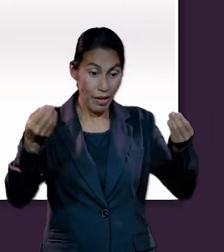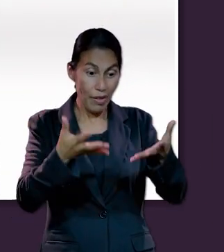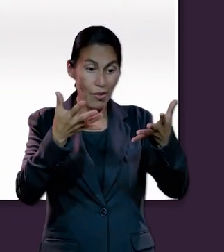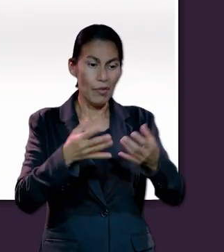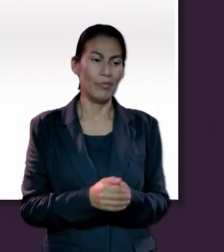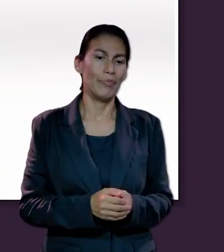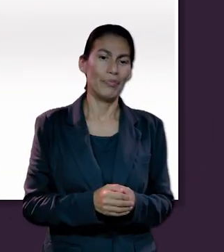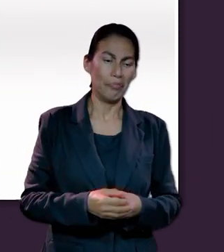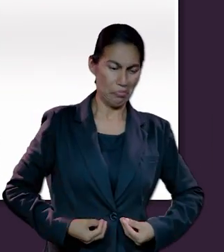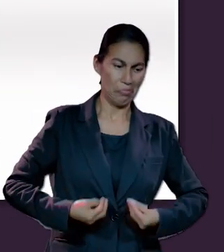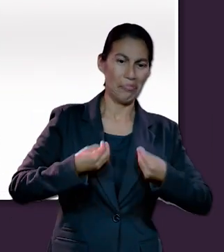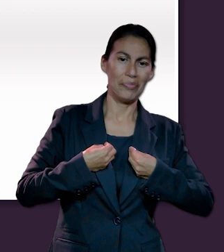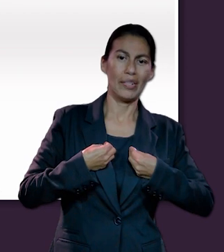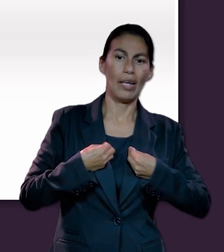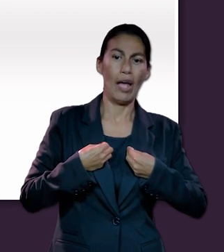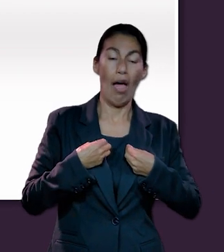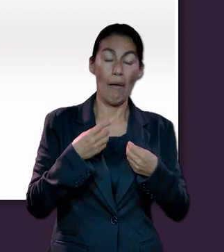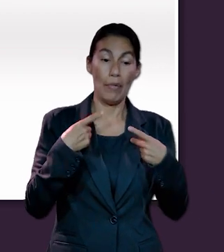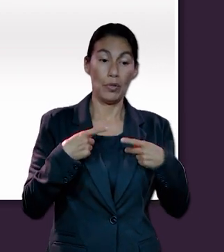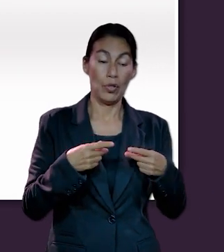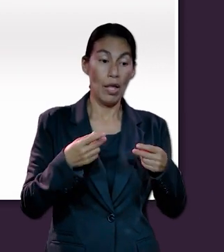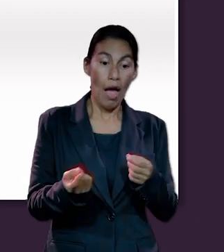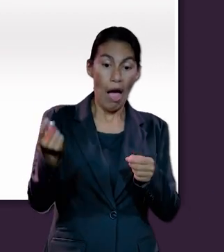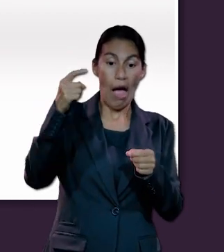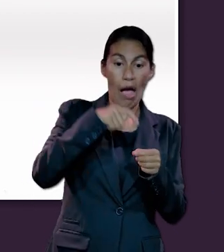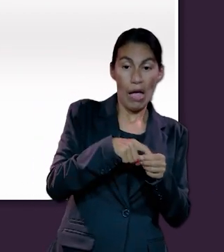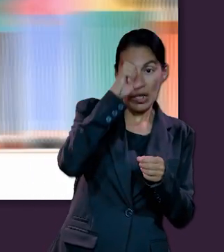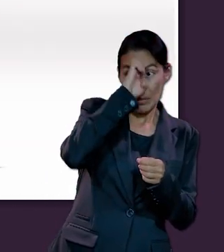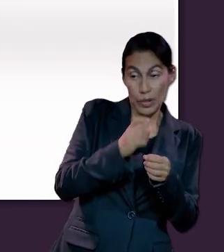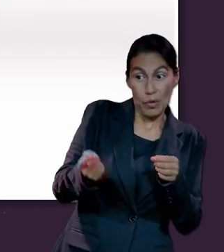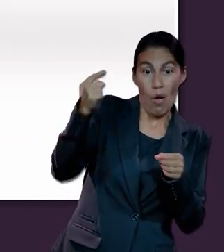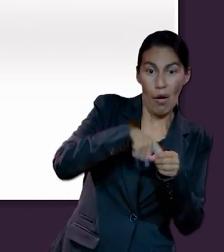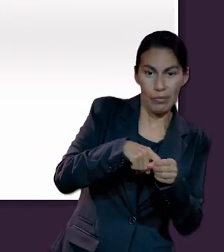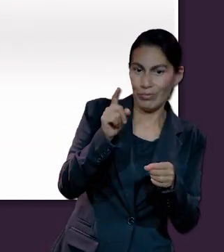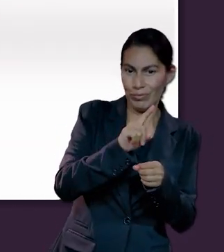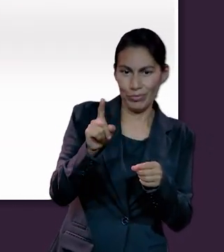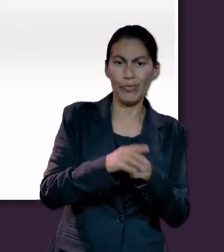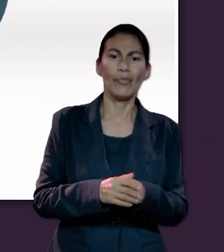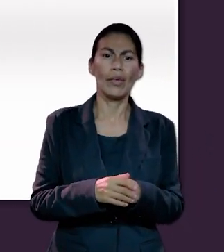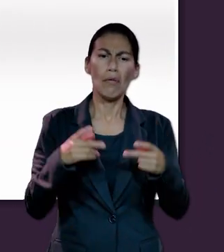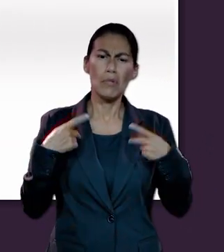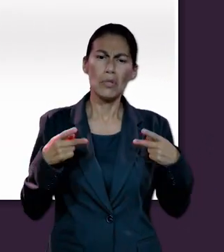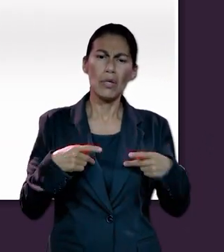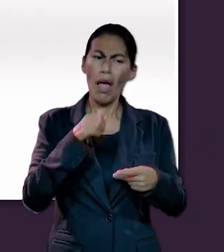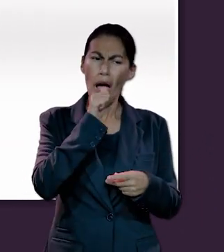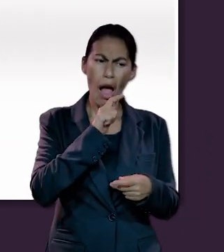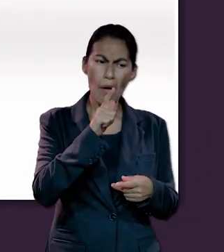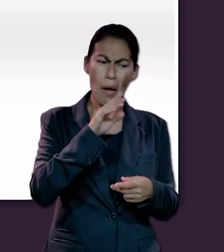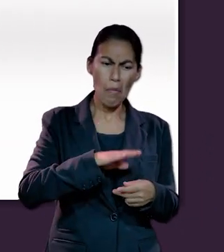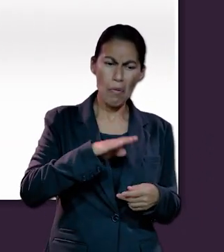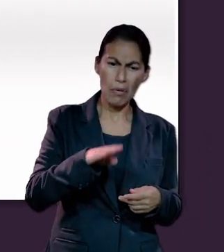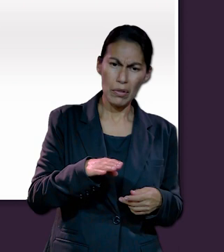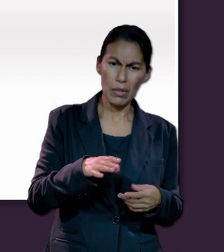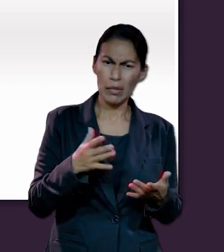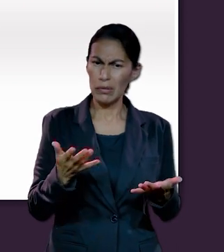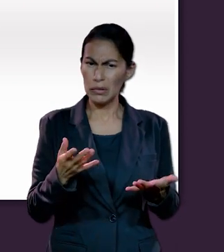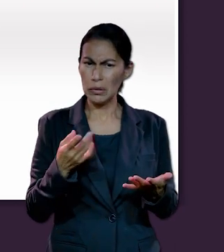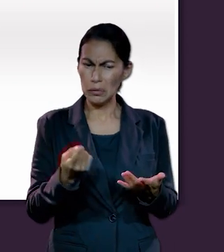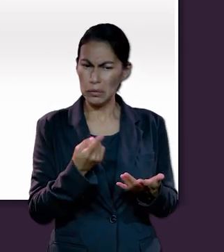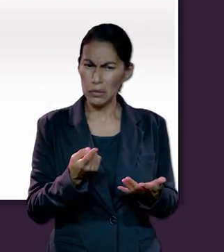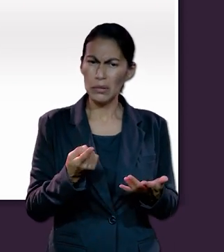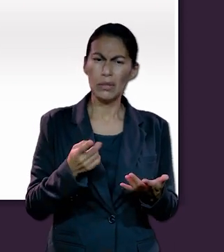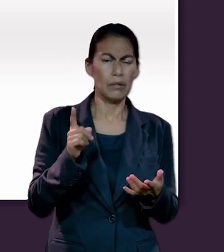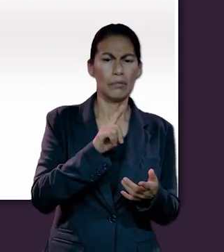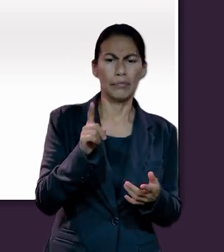vibrante, no como un alma encarnada. Por lo tanto, los seres humanos no fueron creados con un alma inmortal,